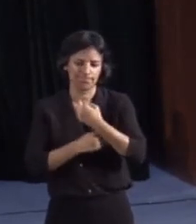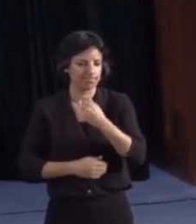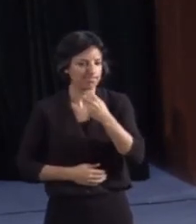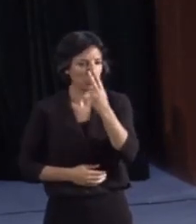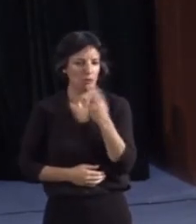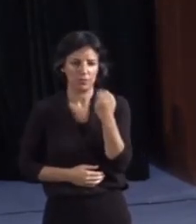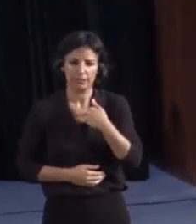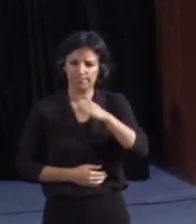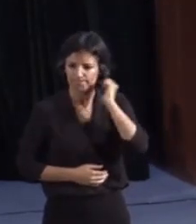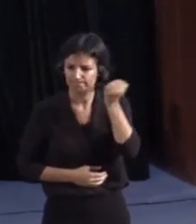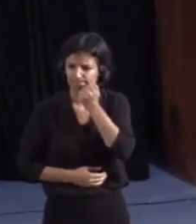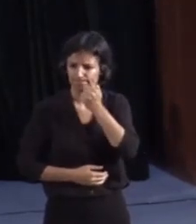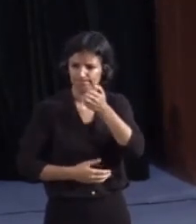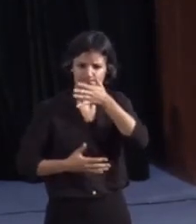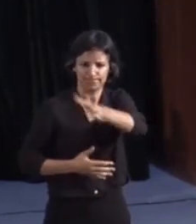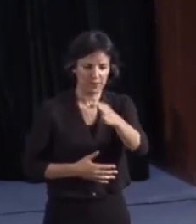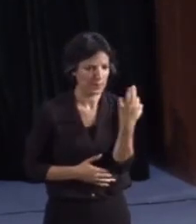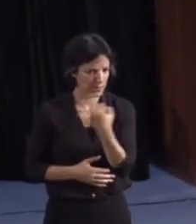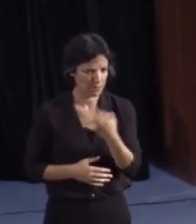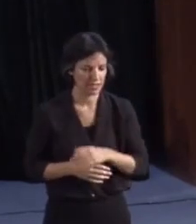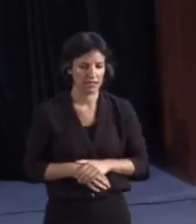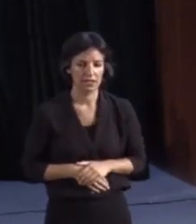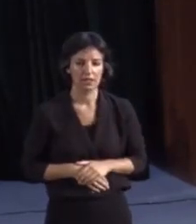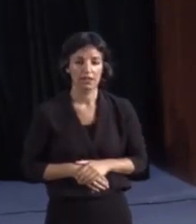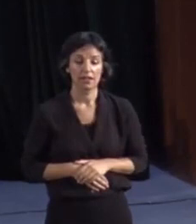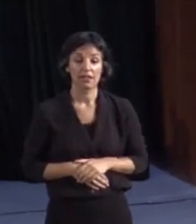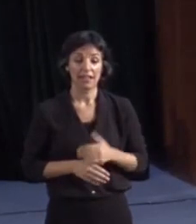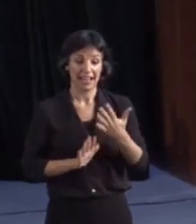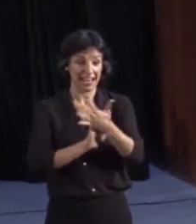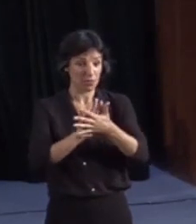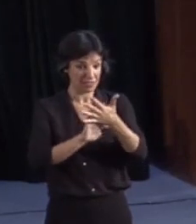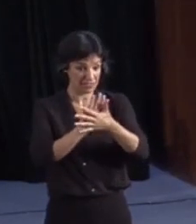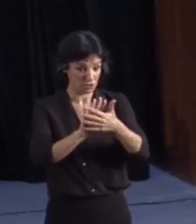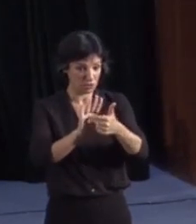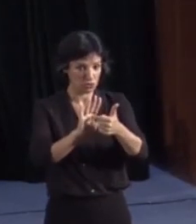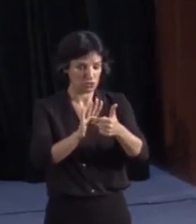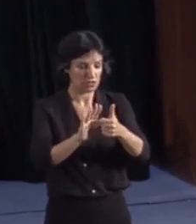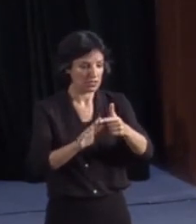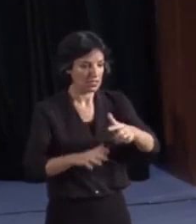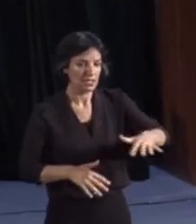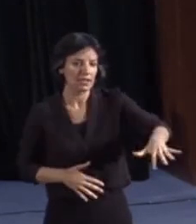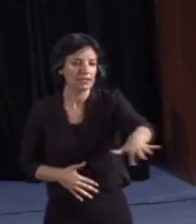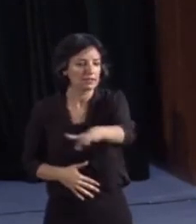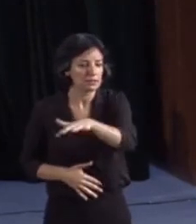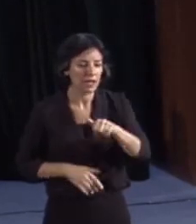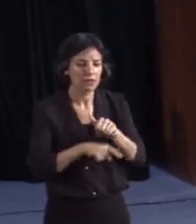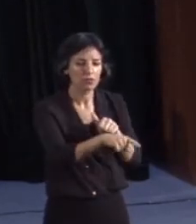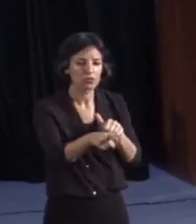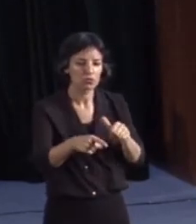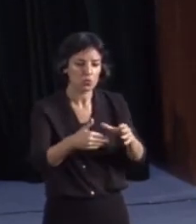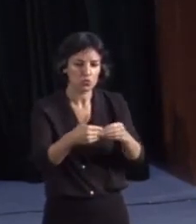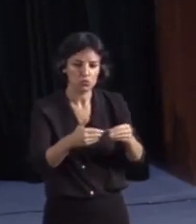la discriminación por el secuestro y exclusión de las lenguas de signos en entornos y espacios en los que sus usuarios